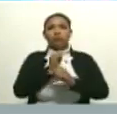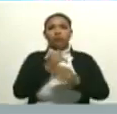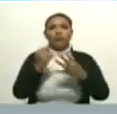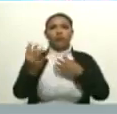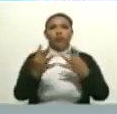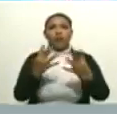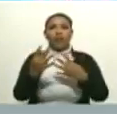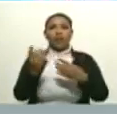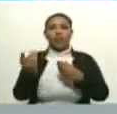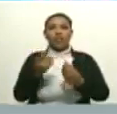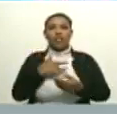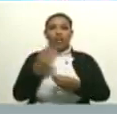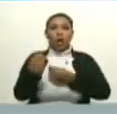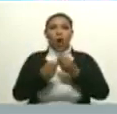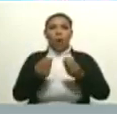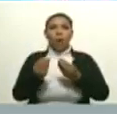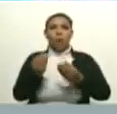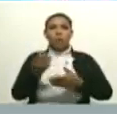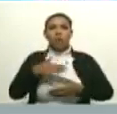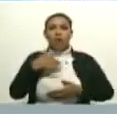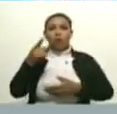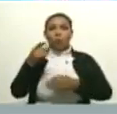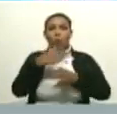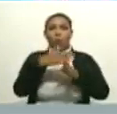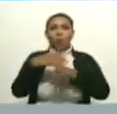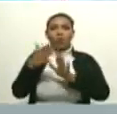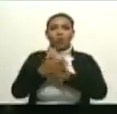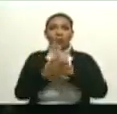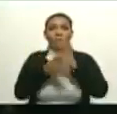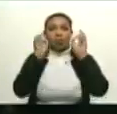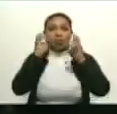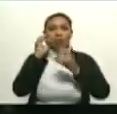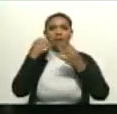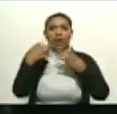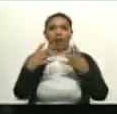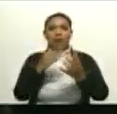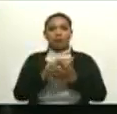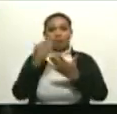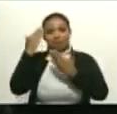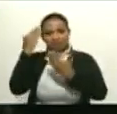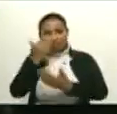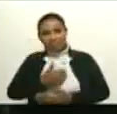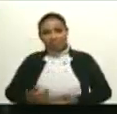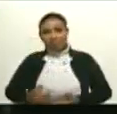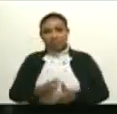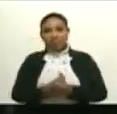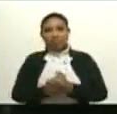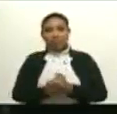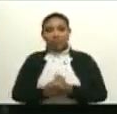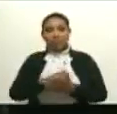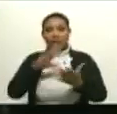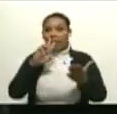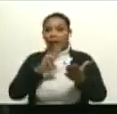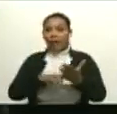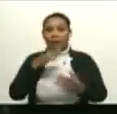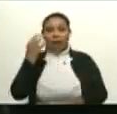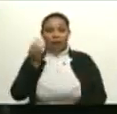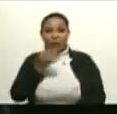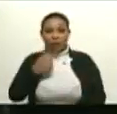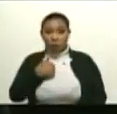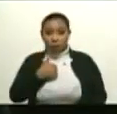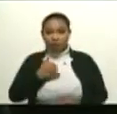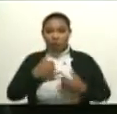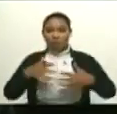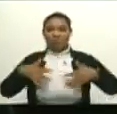sentiste? ¿qué puedes compartirnos sobre el festival? Saludos presidente, realmente muy contento, muy